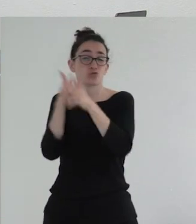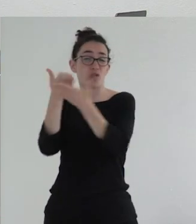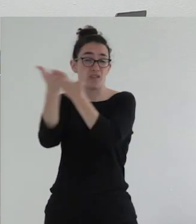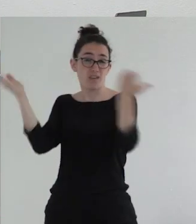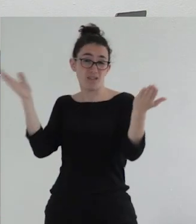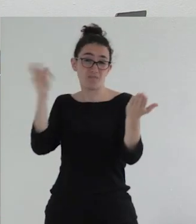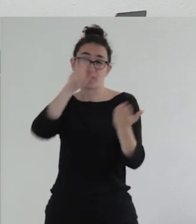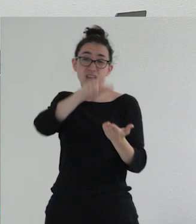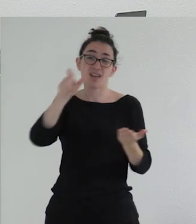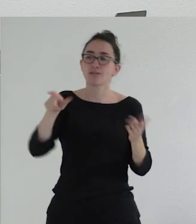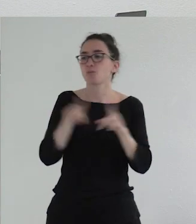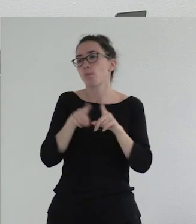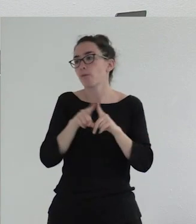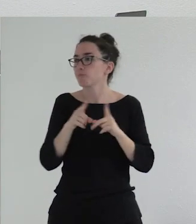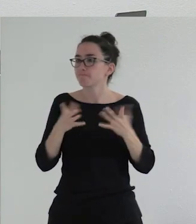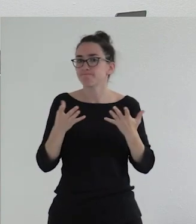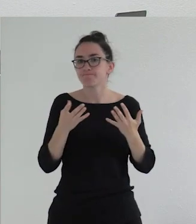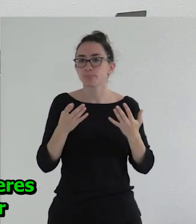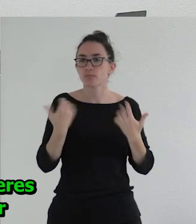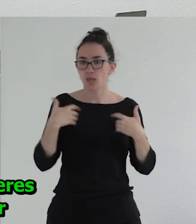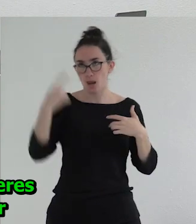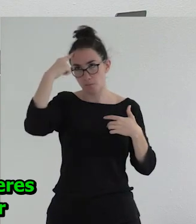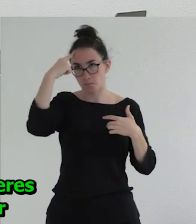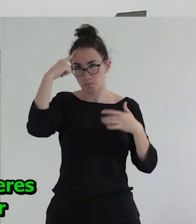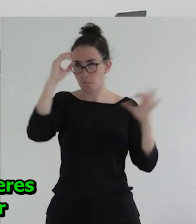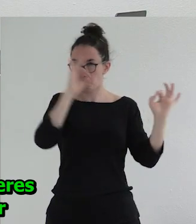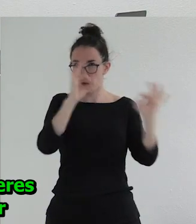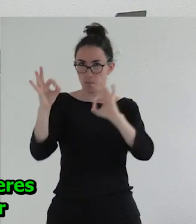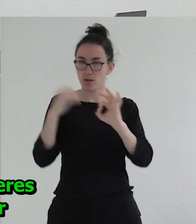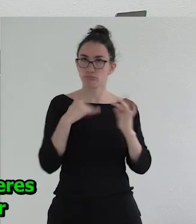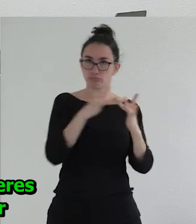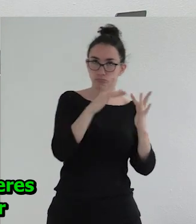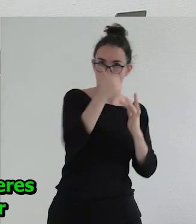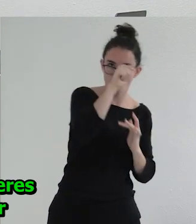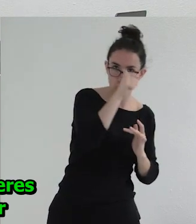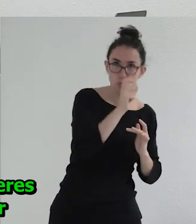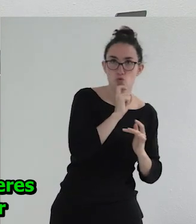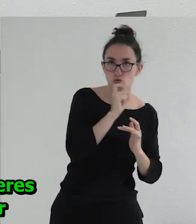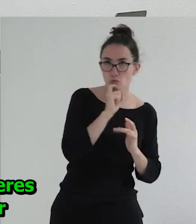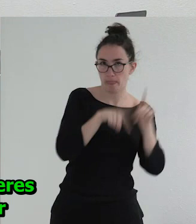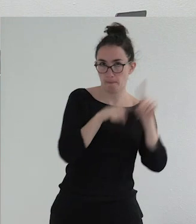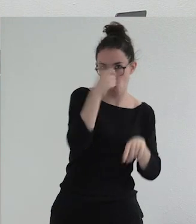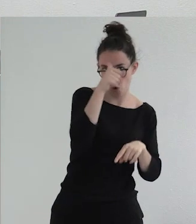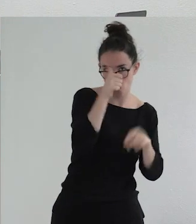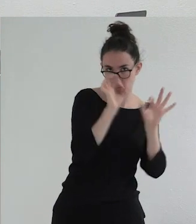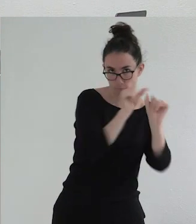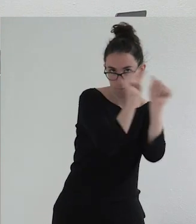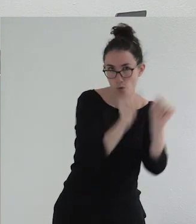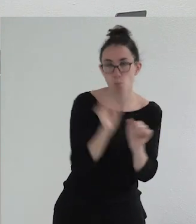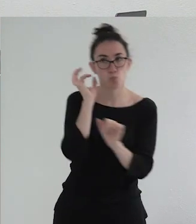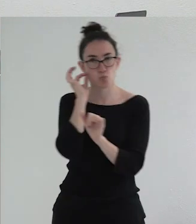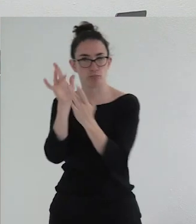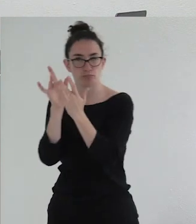somos gente que está preparada mentalmente para relacionarse con hombres y con mujeres en función de si es hombre o mujer, y todo está muy